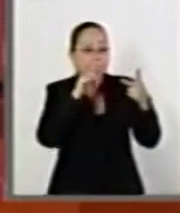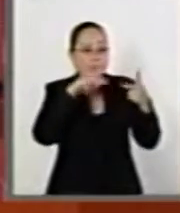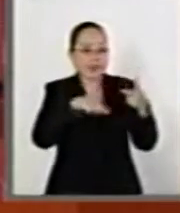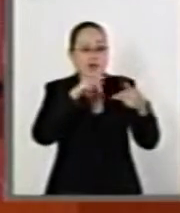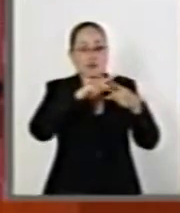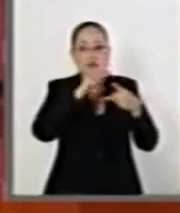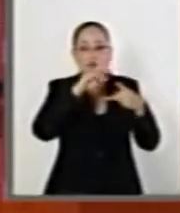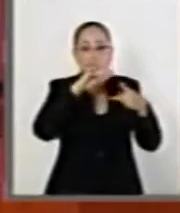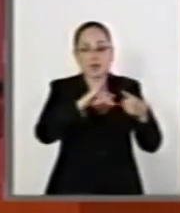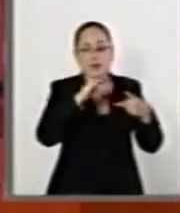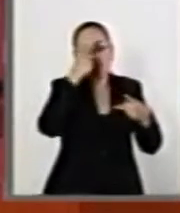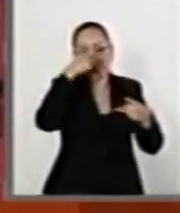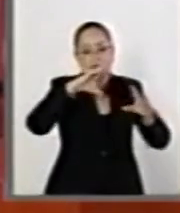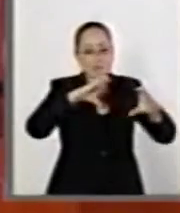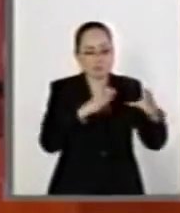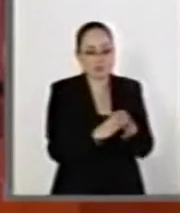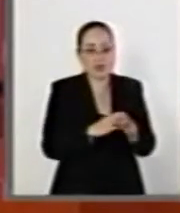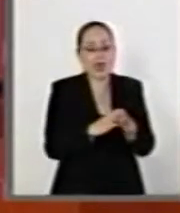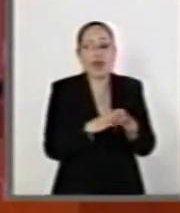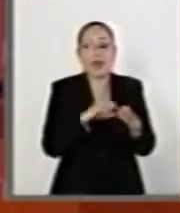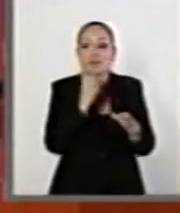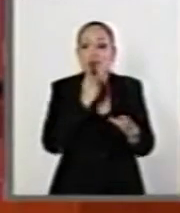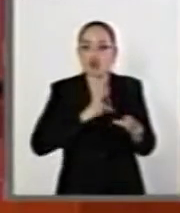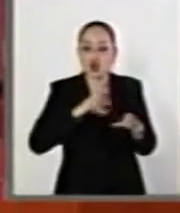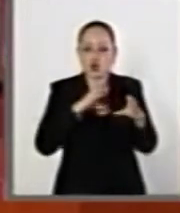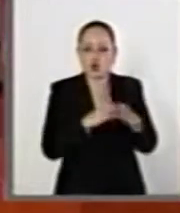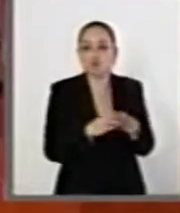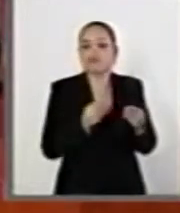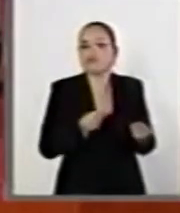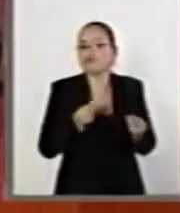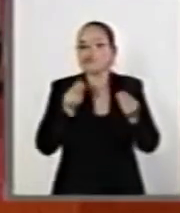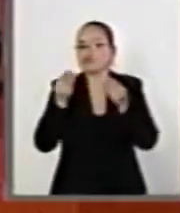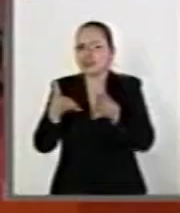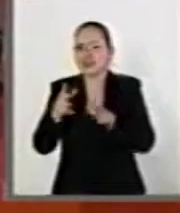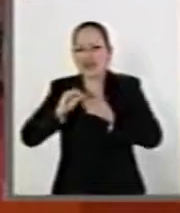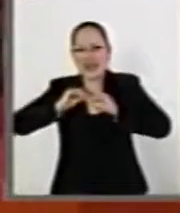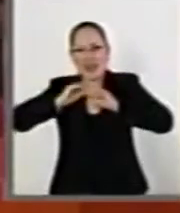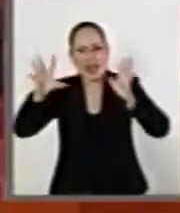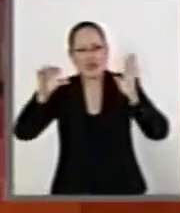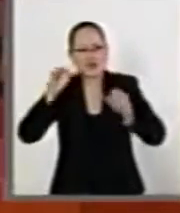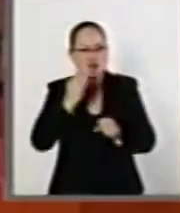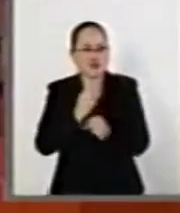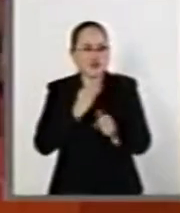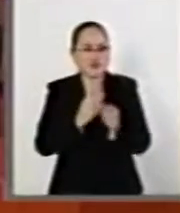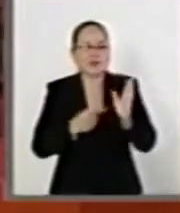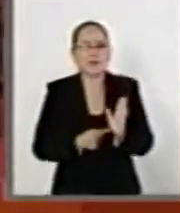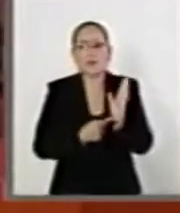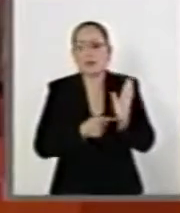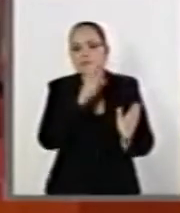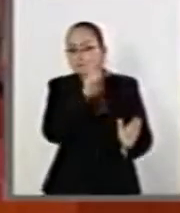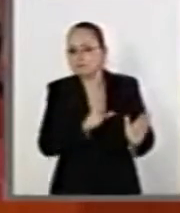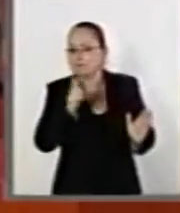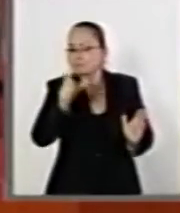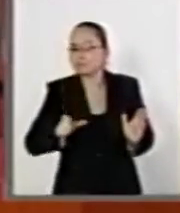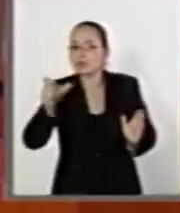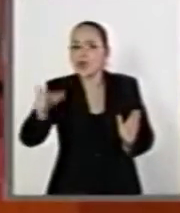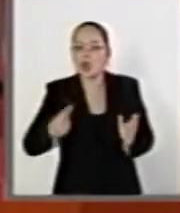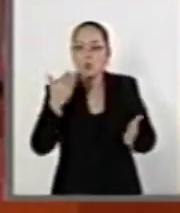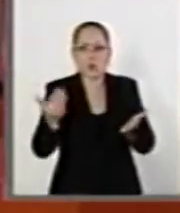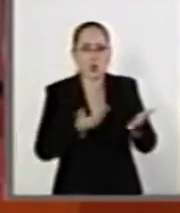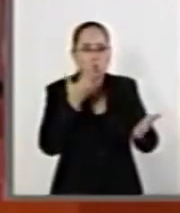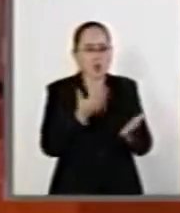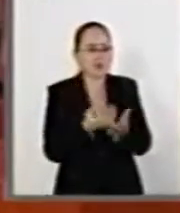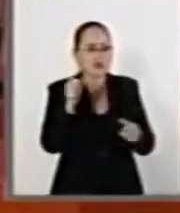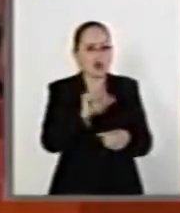para la entrega del sector energético queda evidente en los perfiles que se están proponiendo